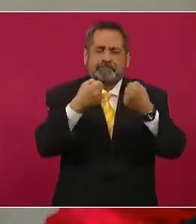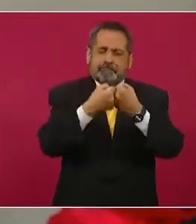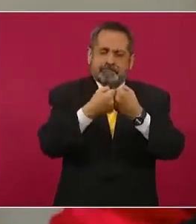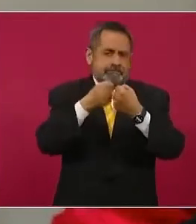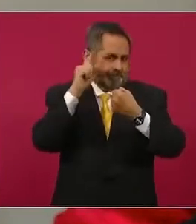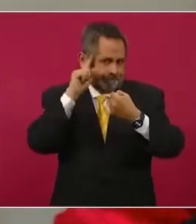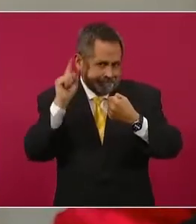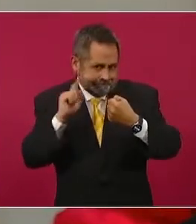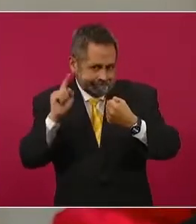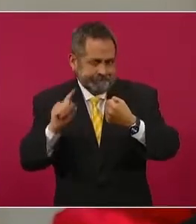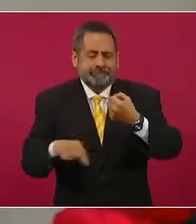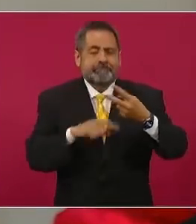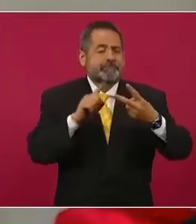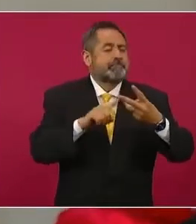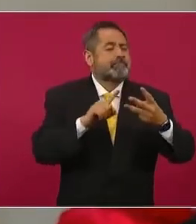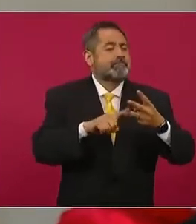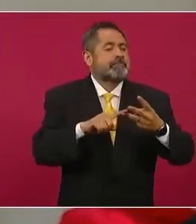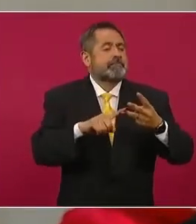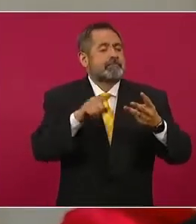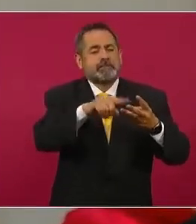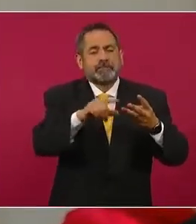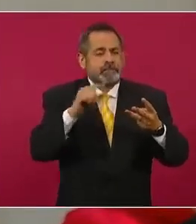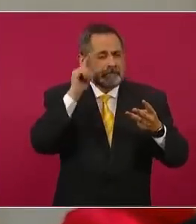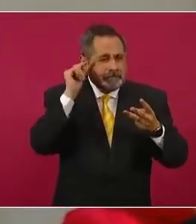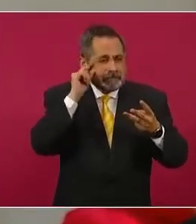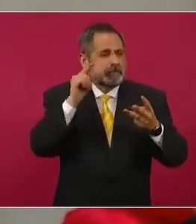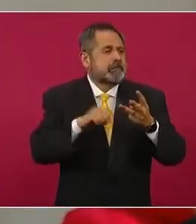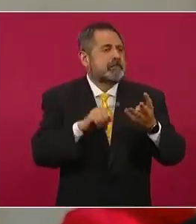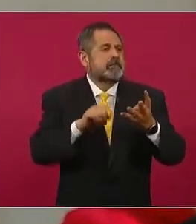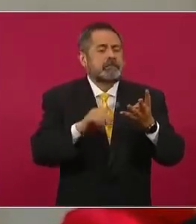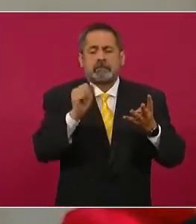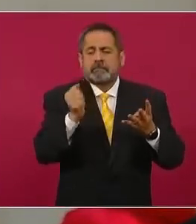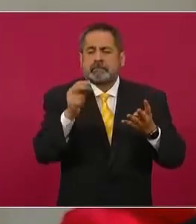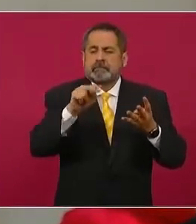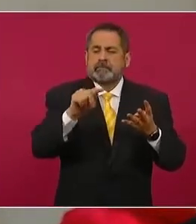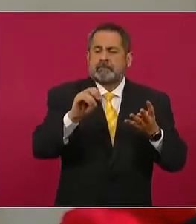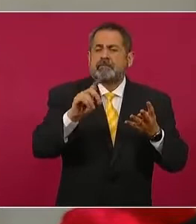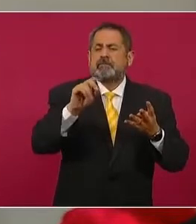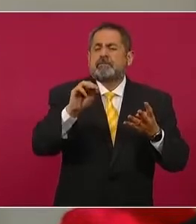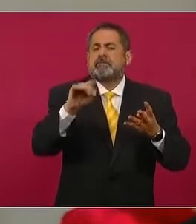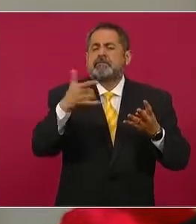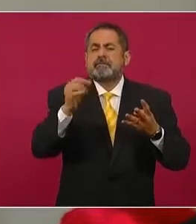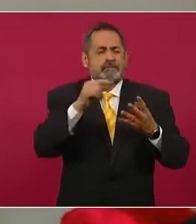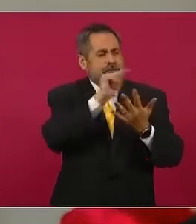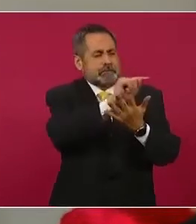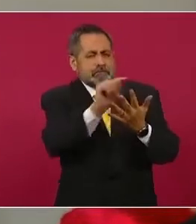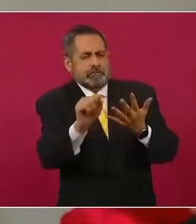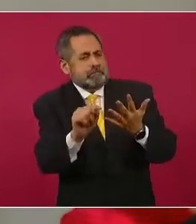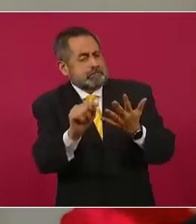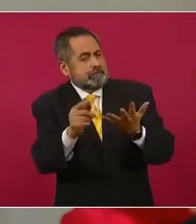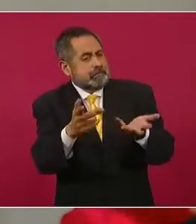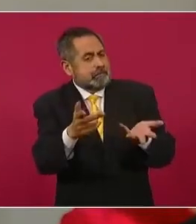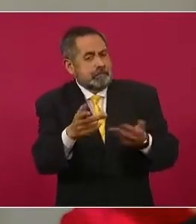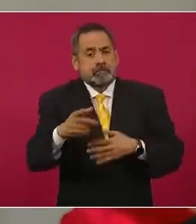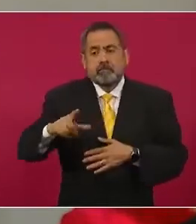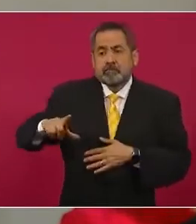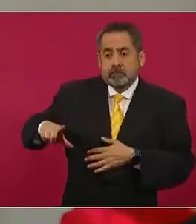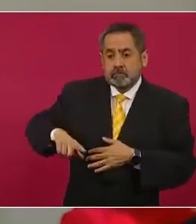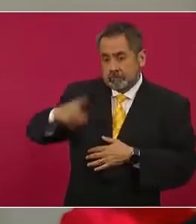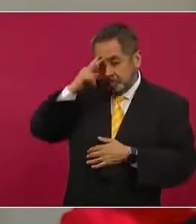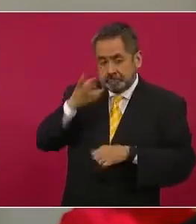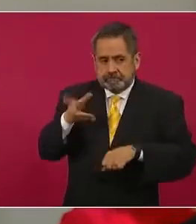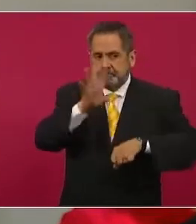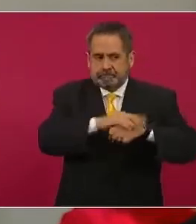por el otro lado en el municipio de Zaragoza, de Santo Domingo. Ustedes han dicho muchas veces, el gobierno de México no ha dado concesiones,